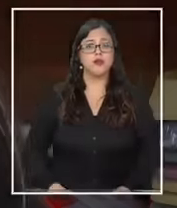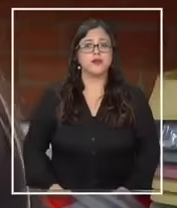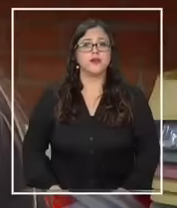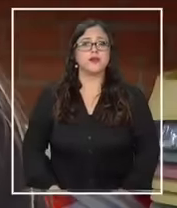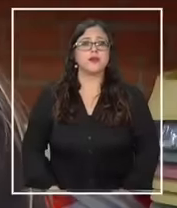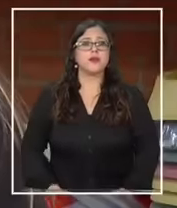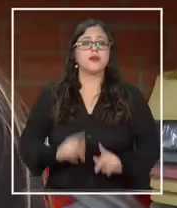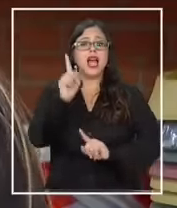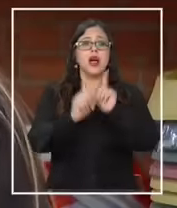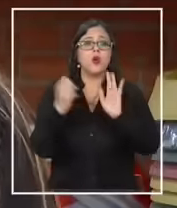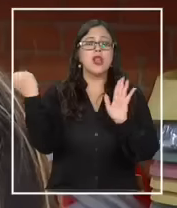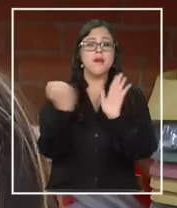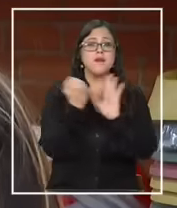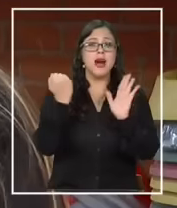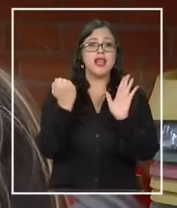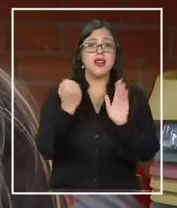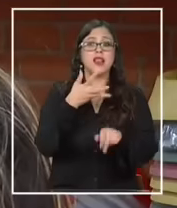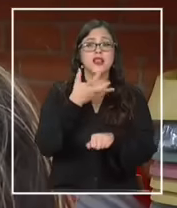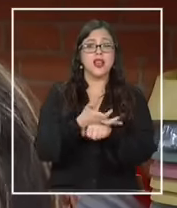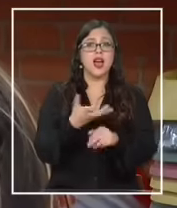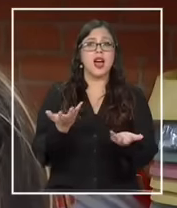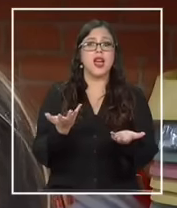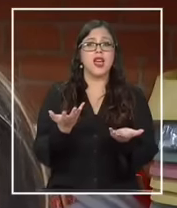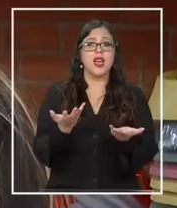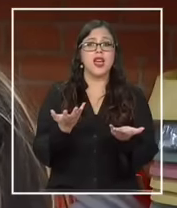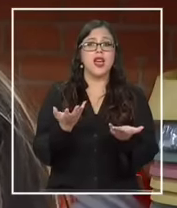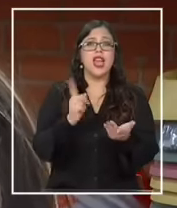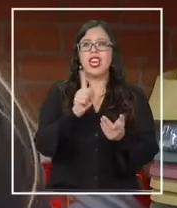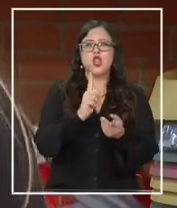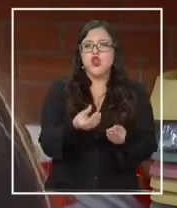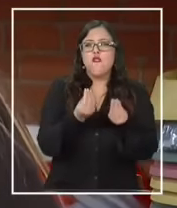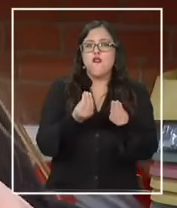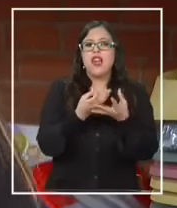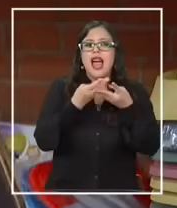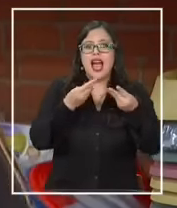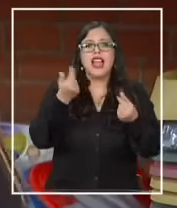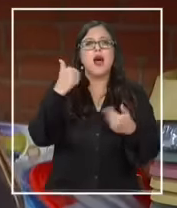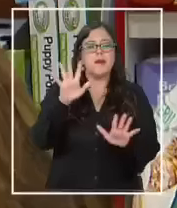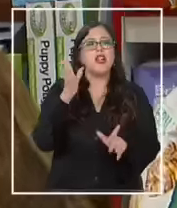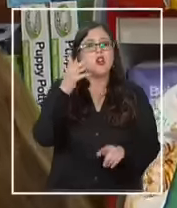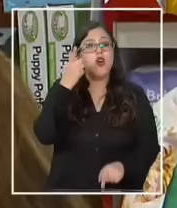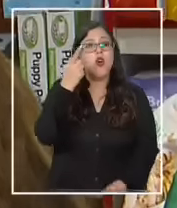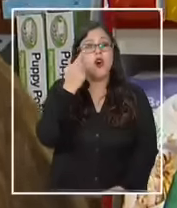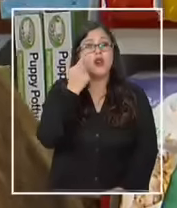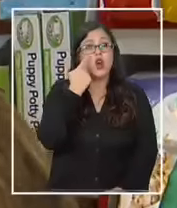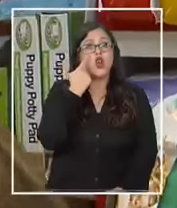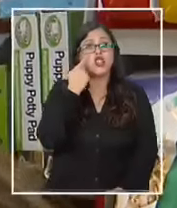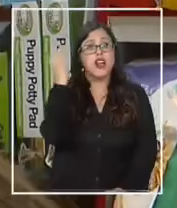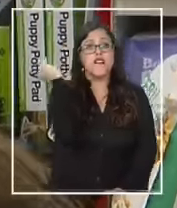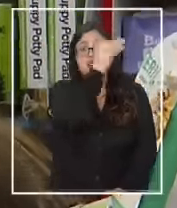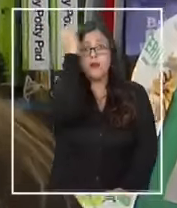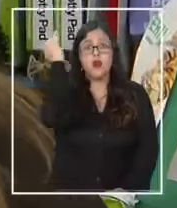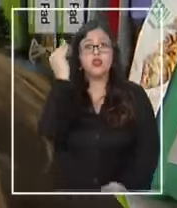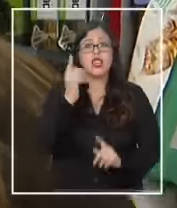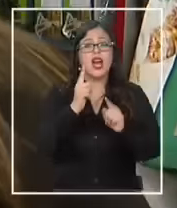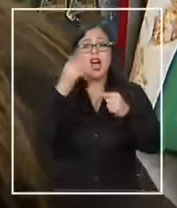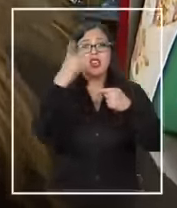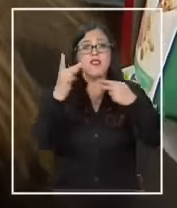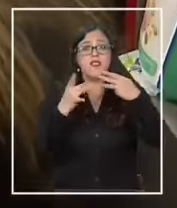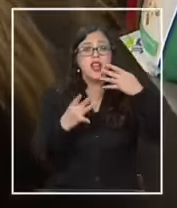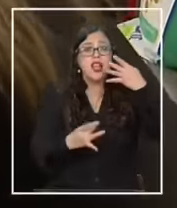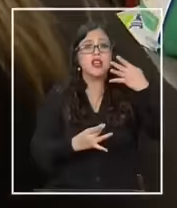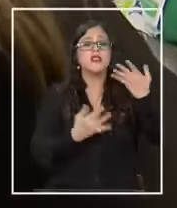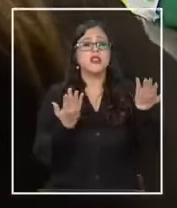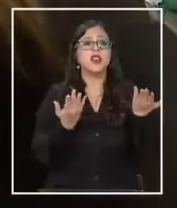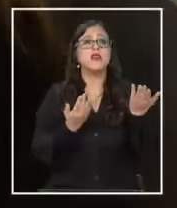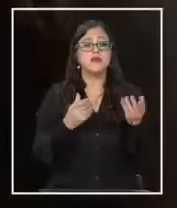hay marcas que están muy instauradas que no son de tan buena calidad pero son muy conocidas hay hartas alternativas que son económicas